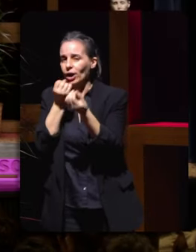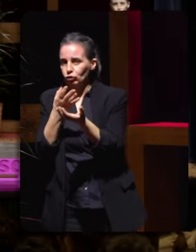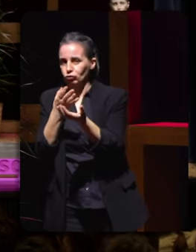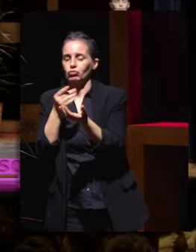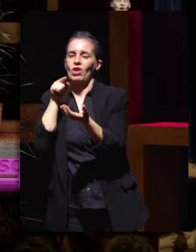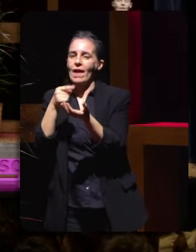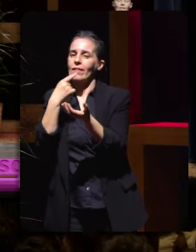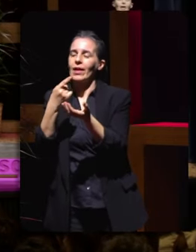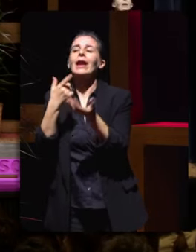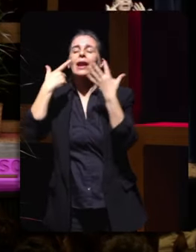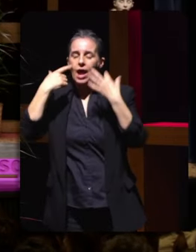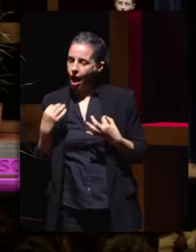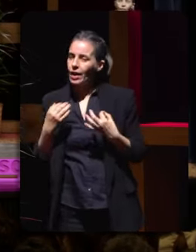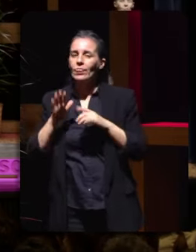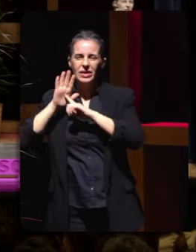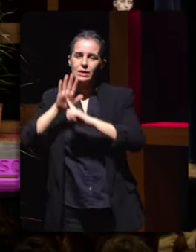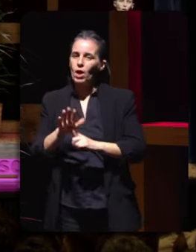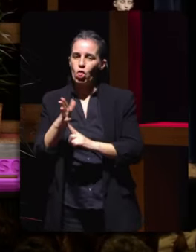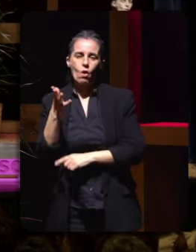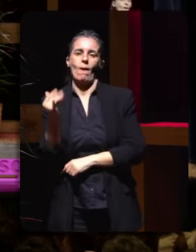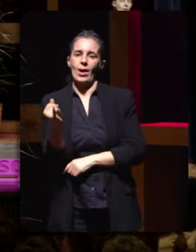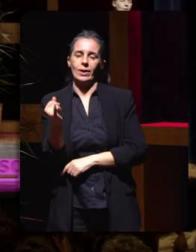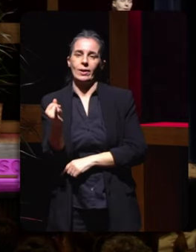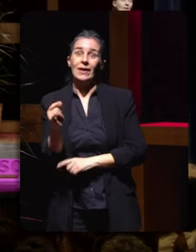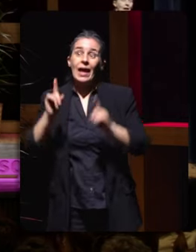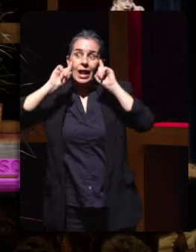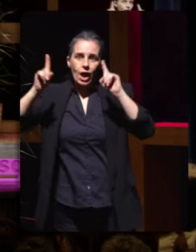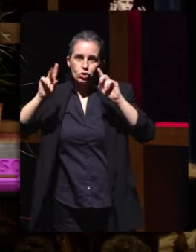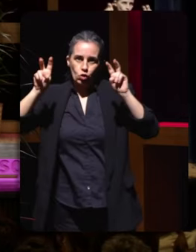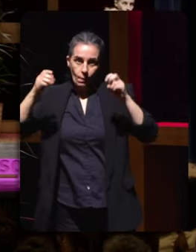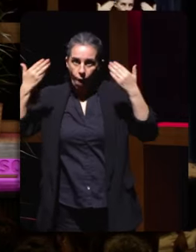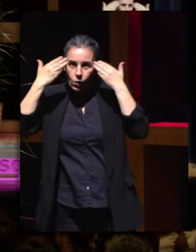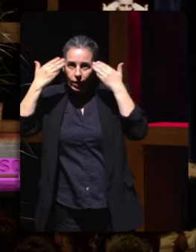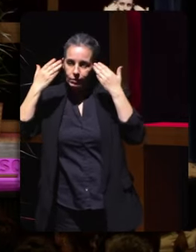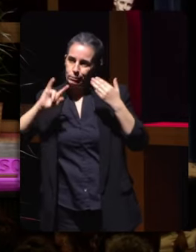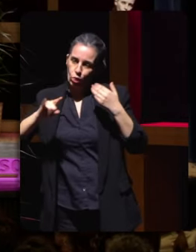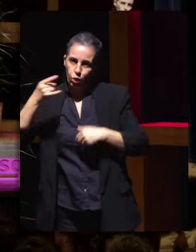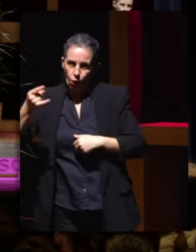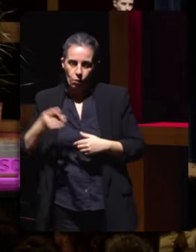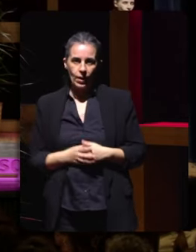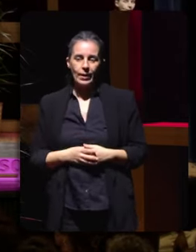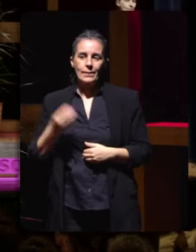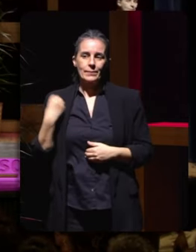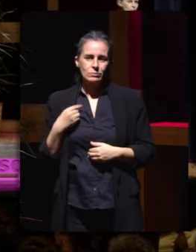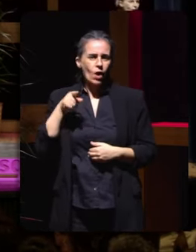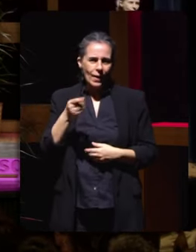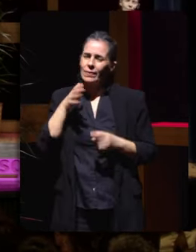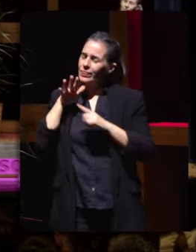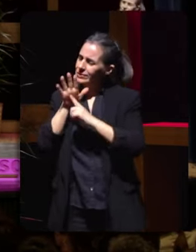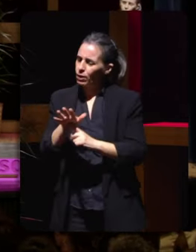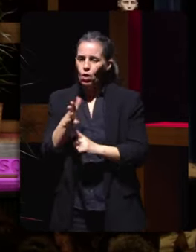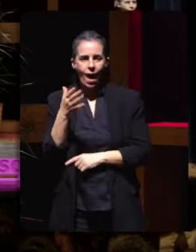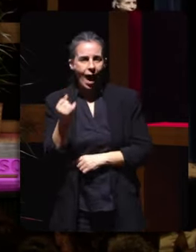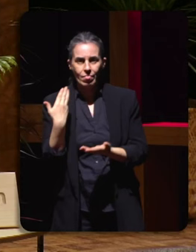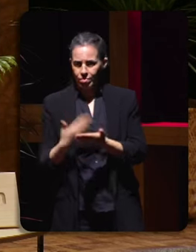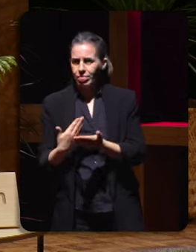discriminación e non digo nada se falamos de corpos como da garda civil que si que hai discriminación que hai datos que demostran